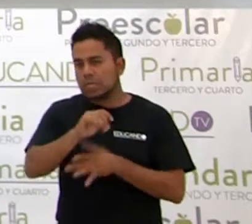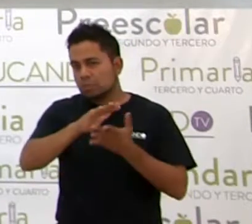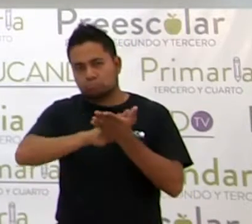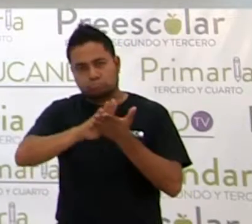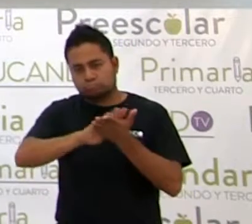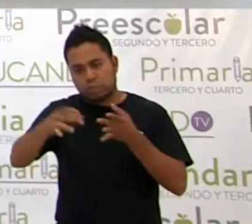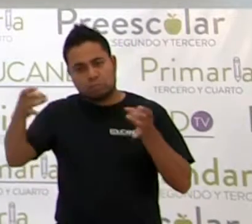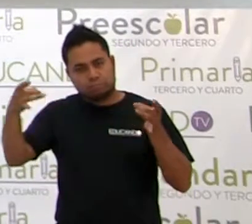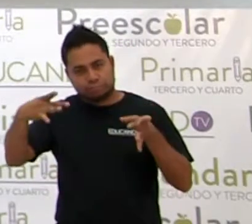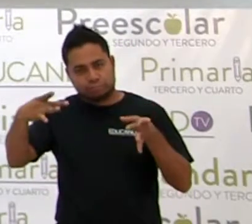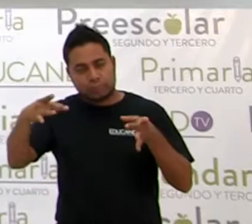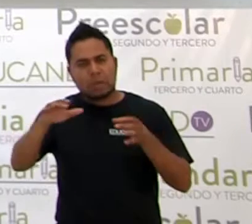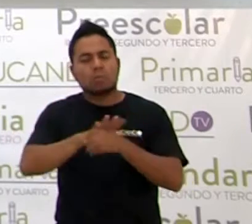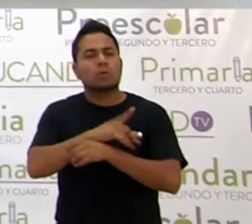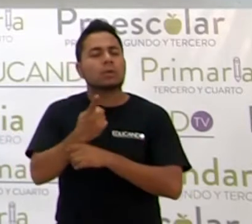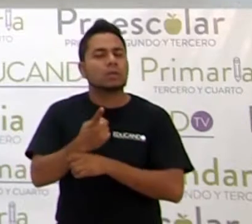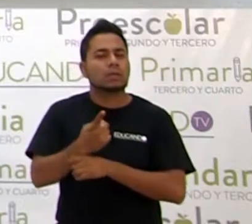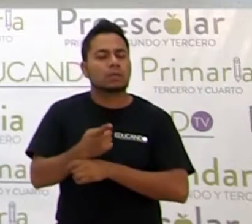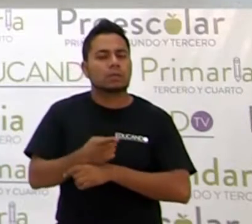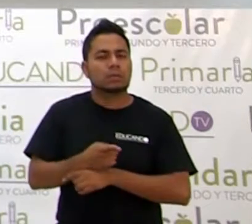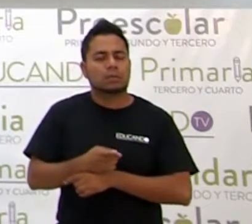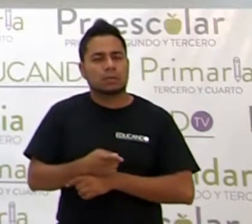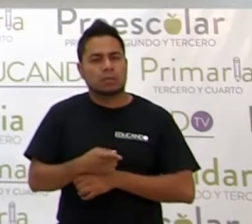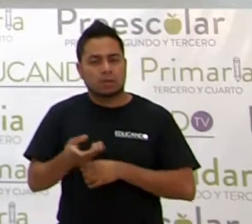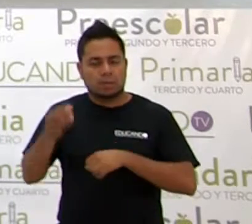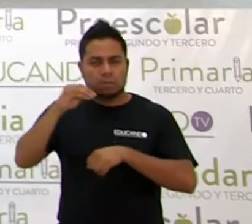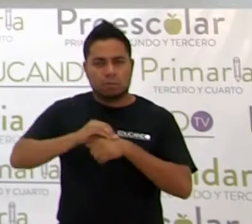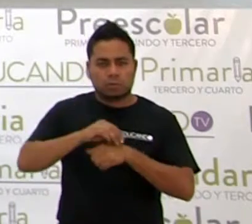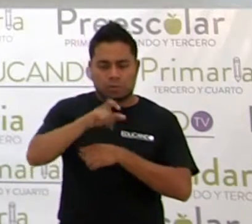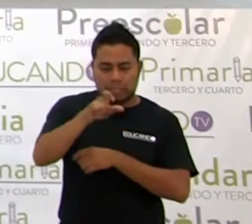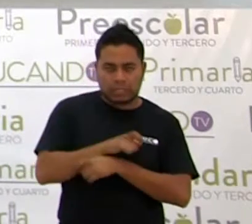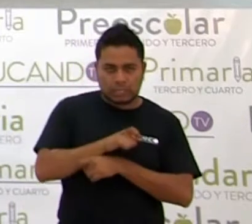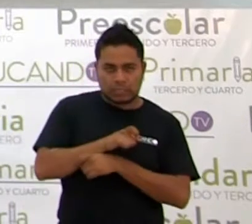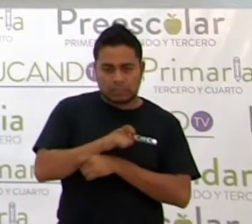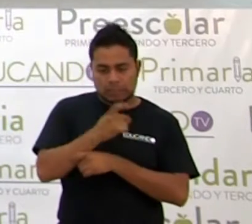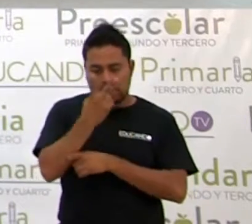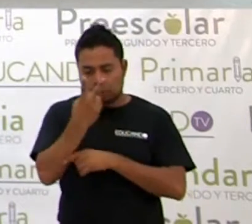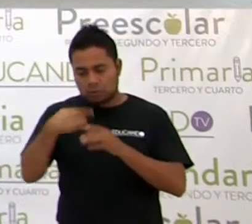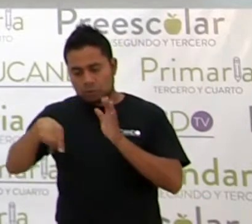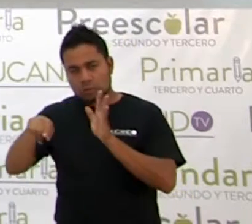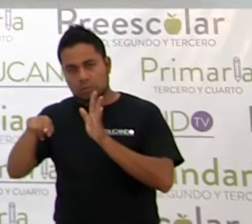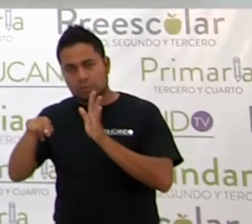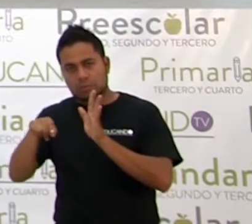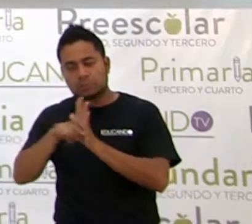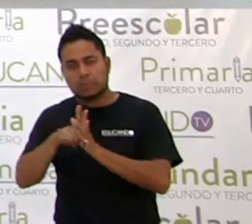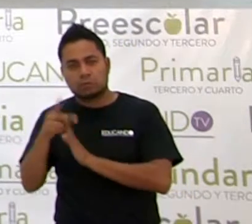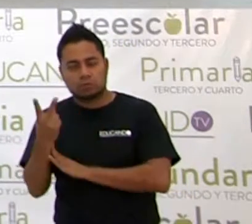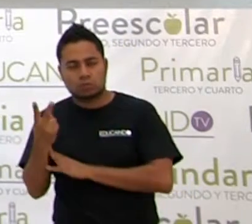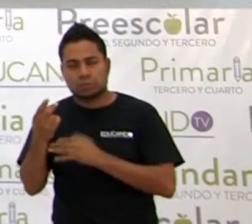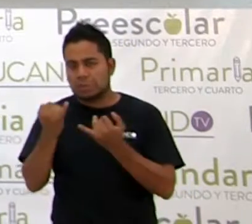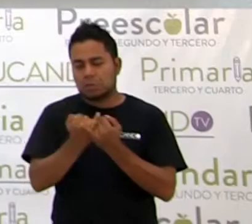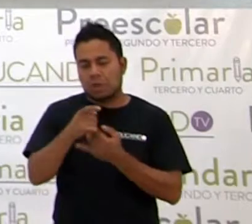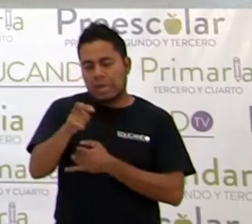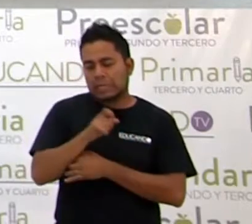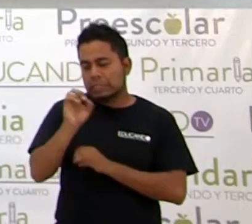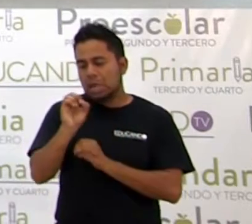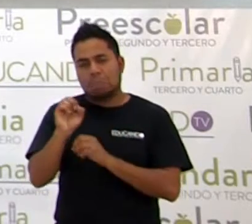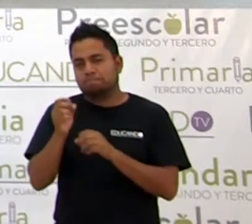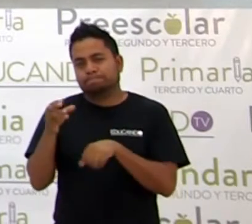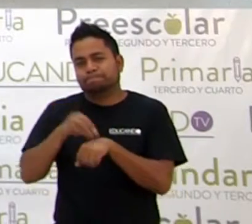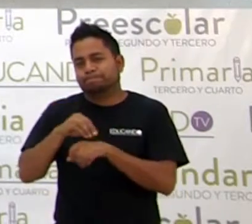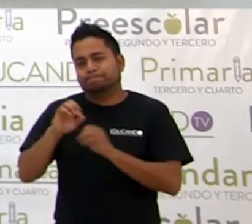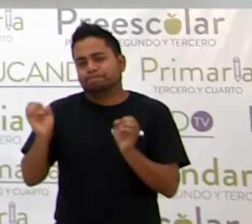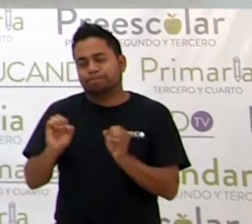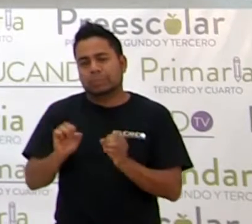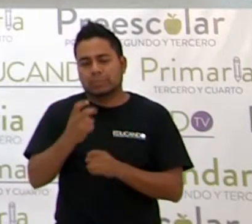elimina. ¿Por qué? Porque si ponemos x a la 2 menos 2, pues es x a la 0 y ya no se pone. Y